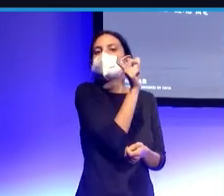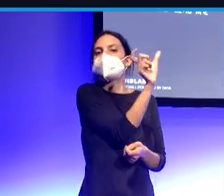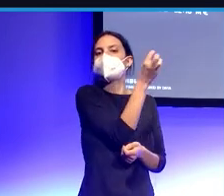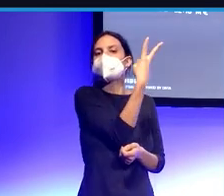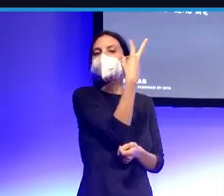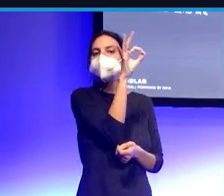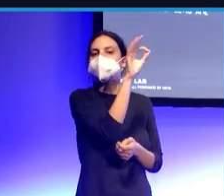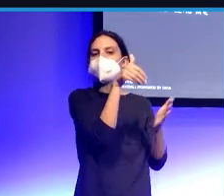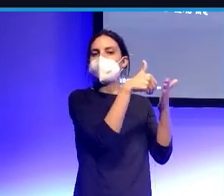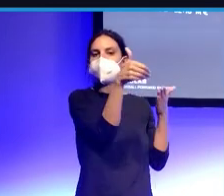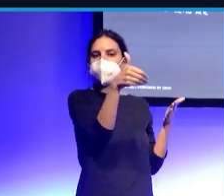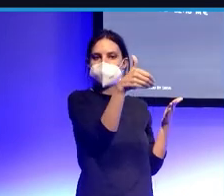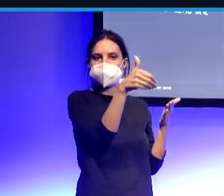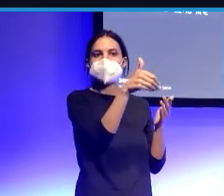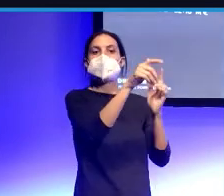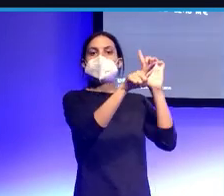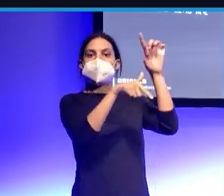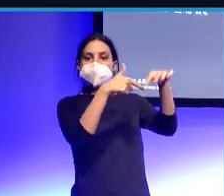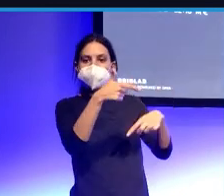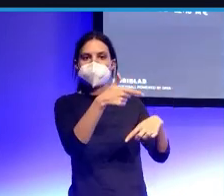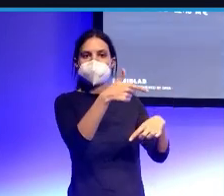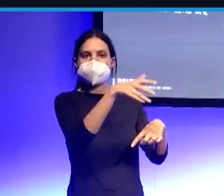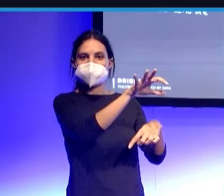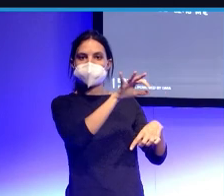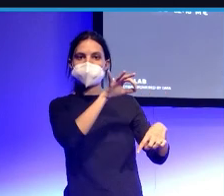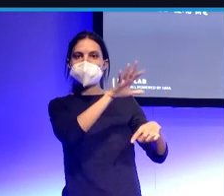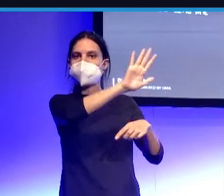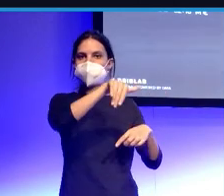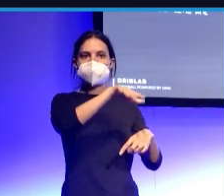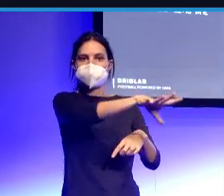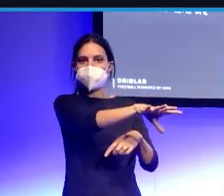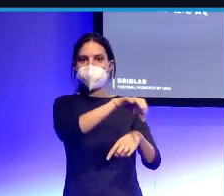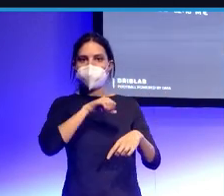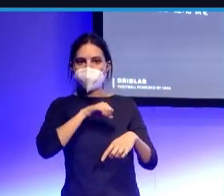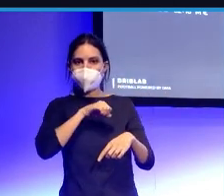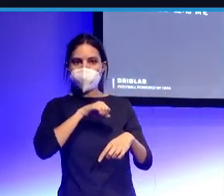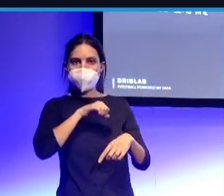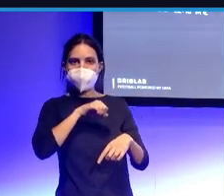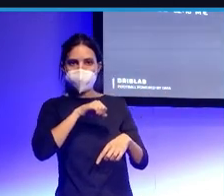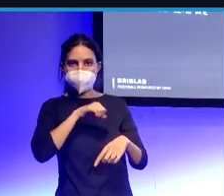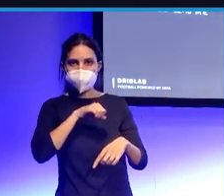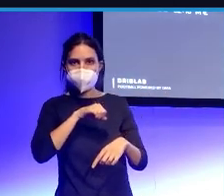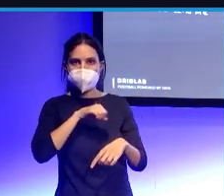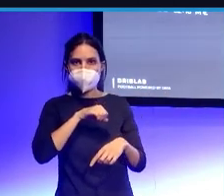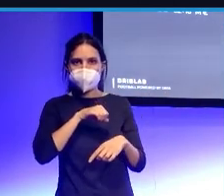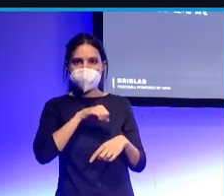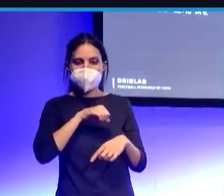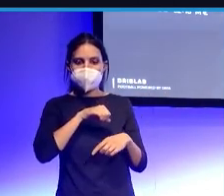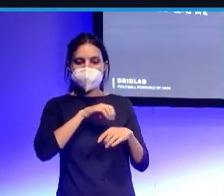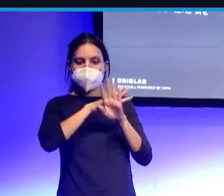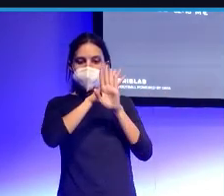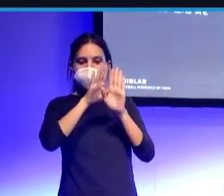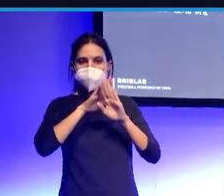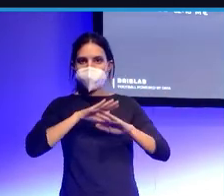está cedido durante un año y, bueno, acaban comprándolo y al final de... Bueno, y al final acaba